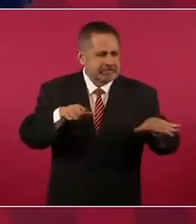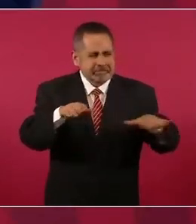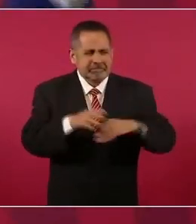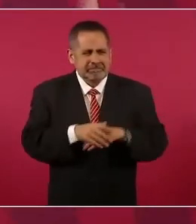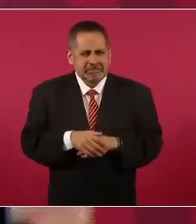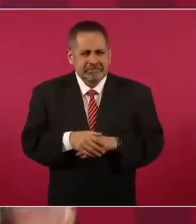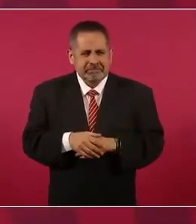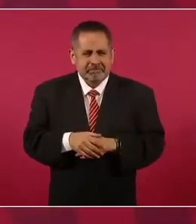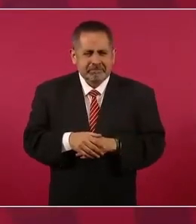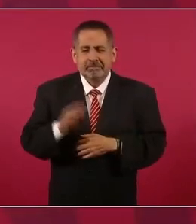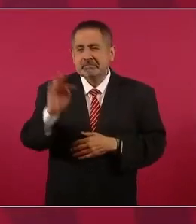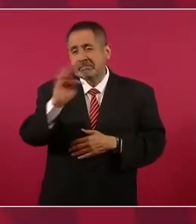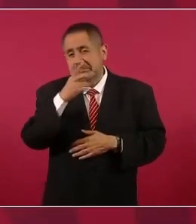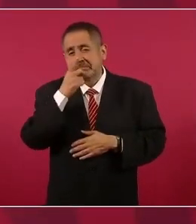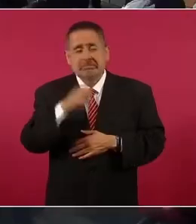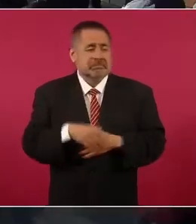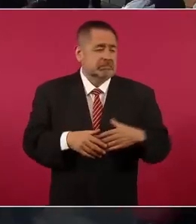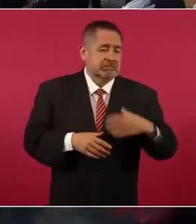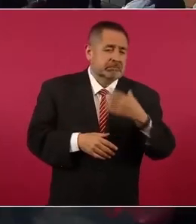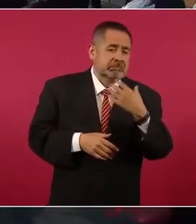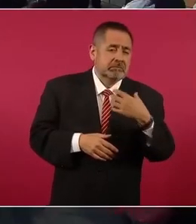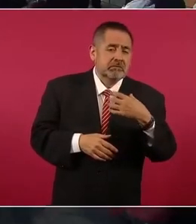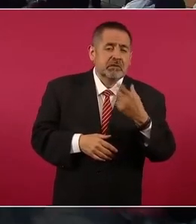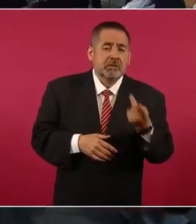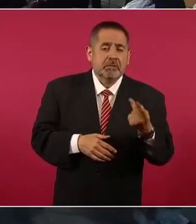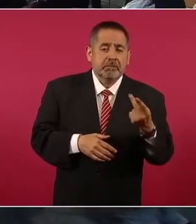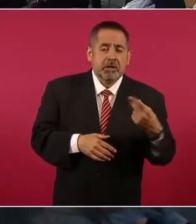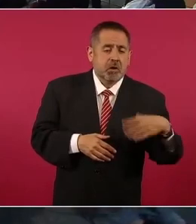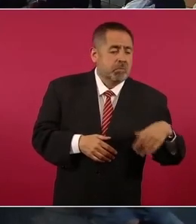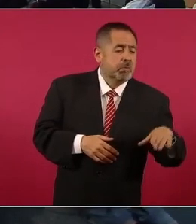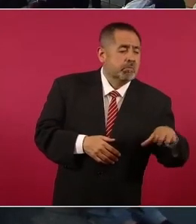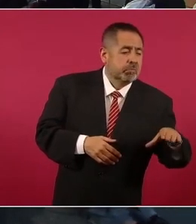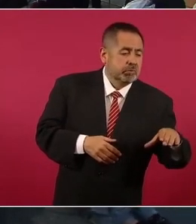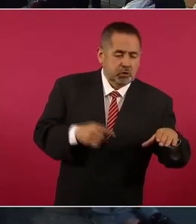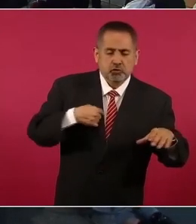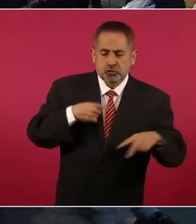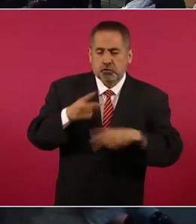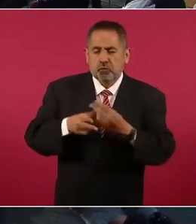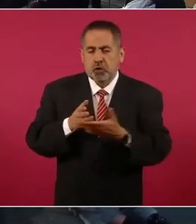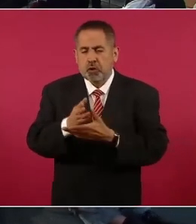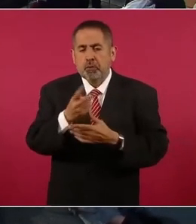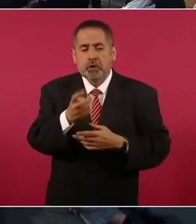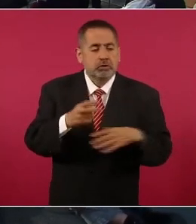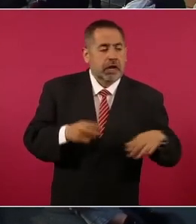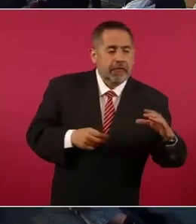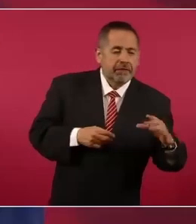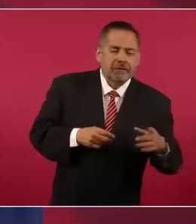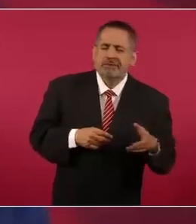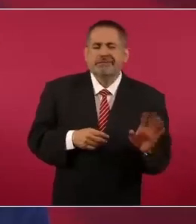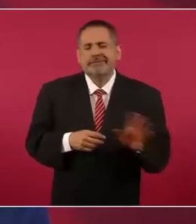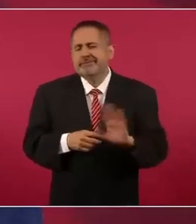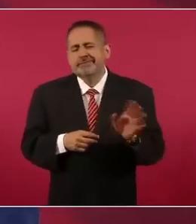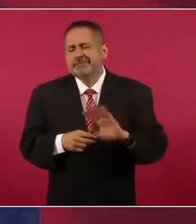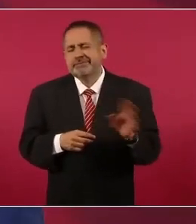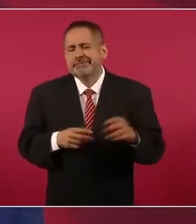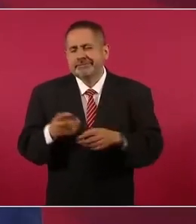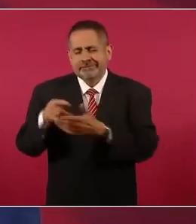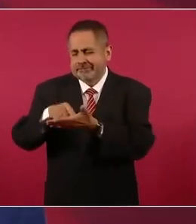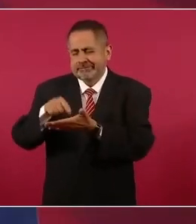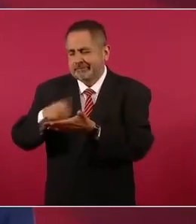oiga, si ladran es porque vamos caminando. Yo lo diría de otra manera,